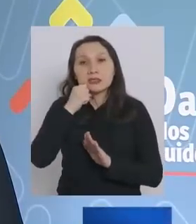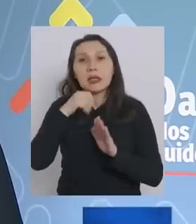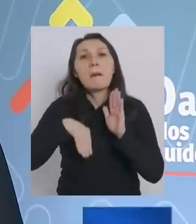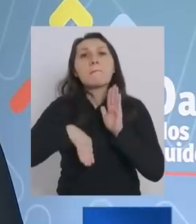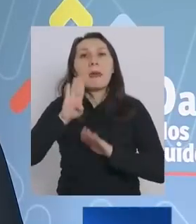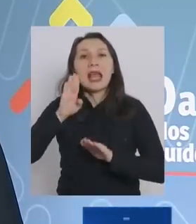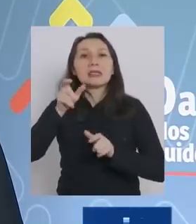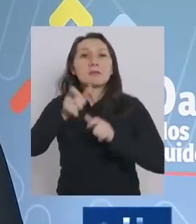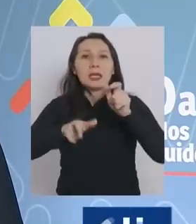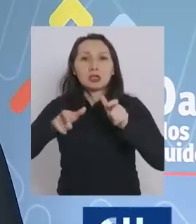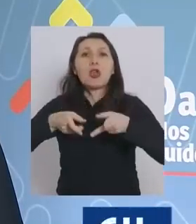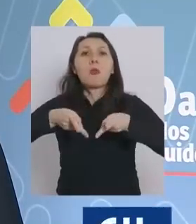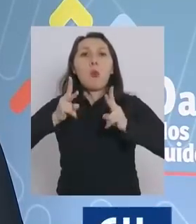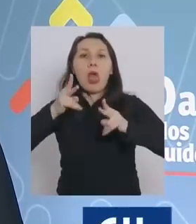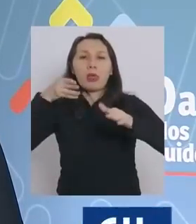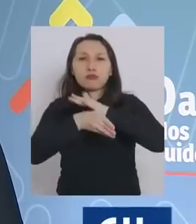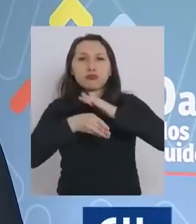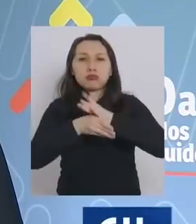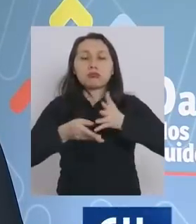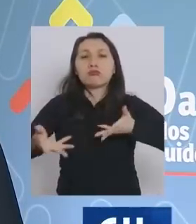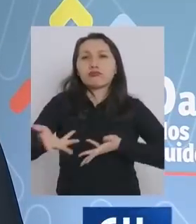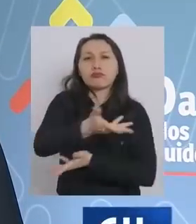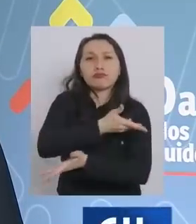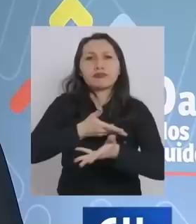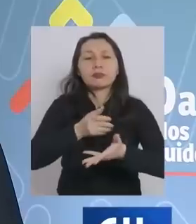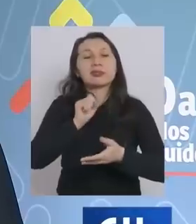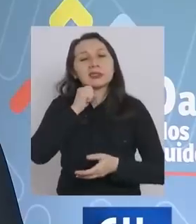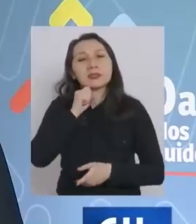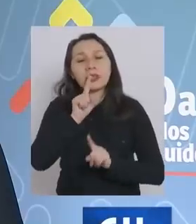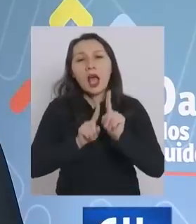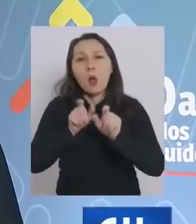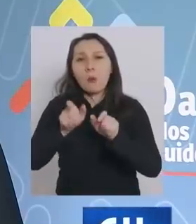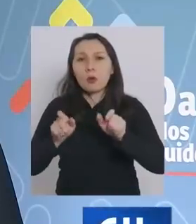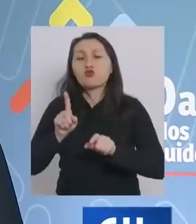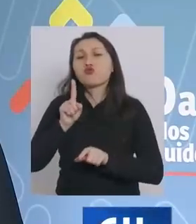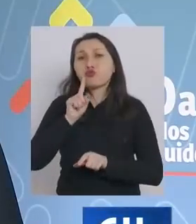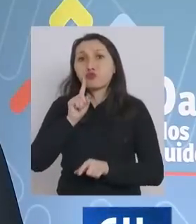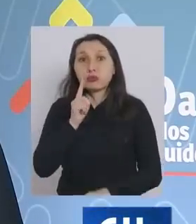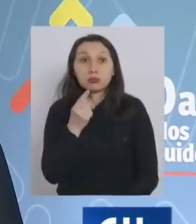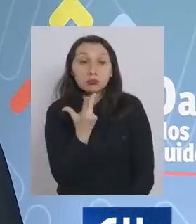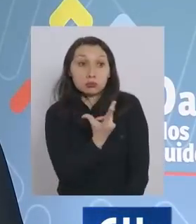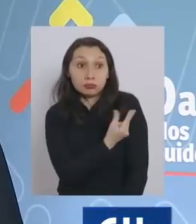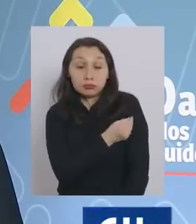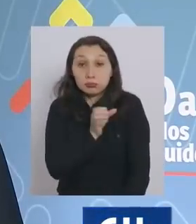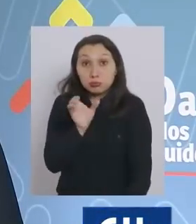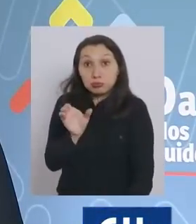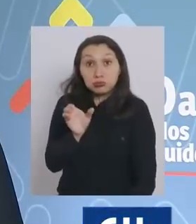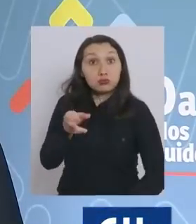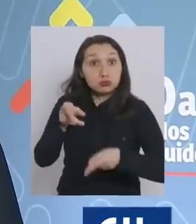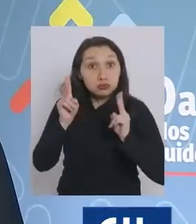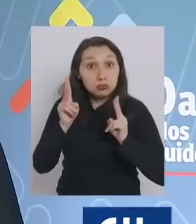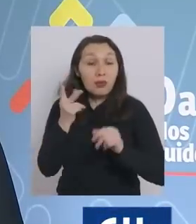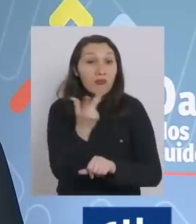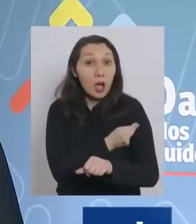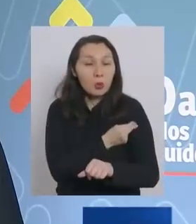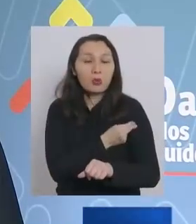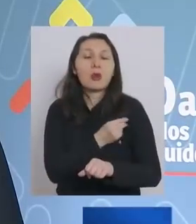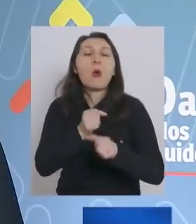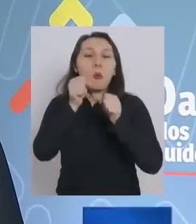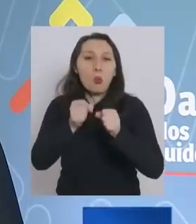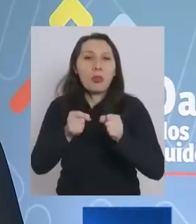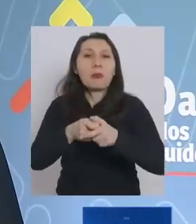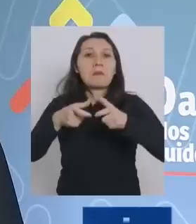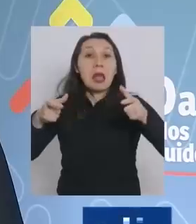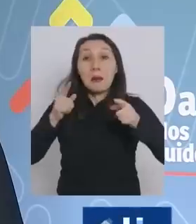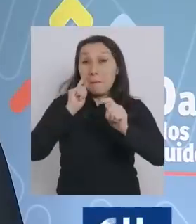mayores en las acciones con interacción para aquellas personas que están con su pase de movilidad es decir tan vacunada sabemos